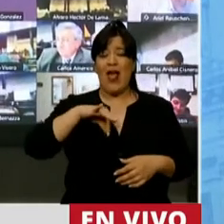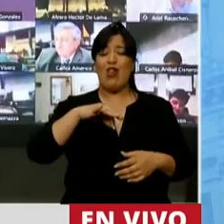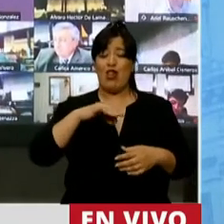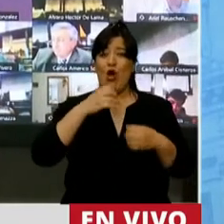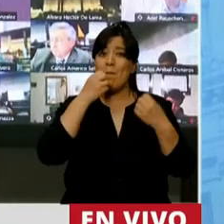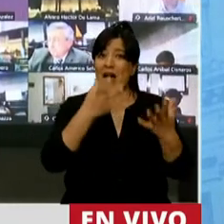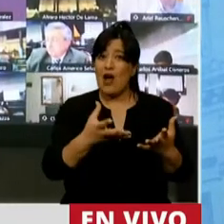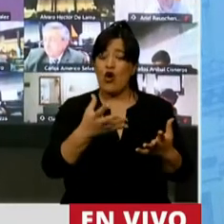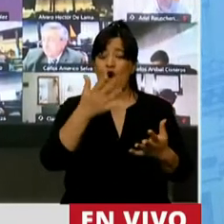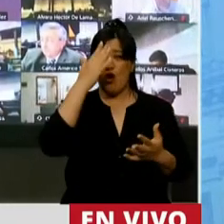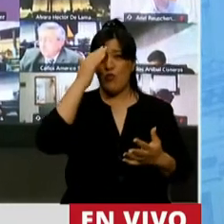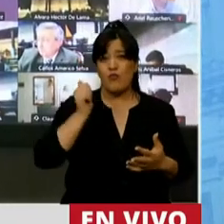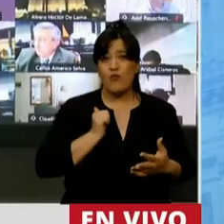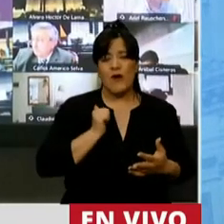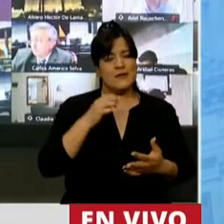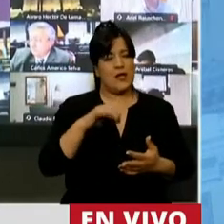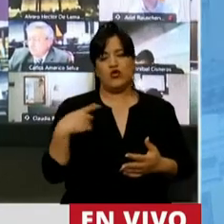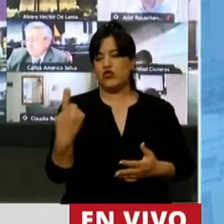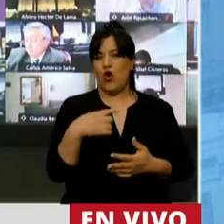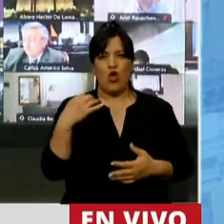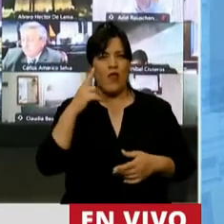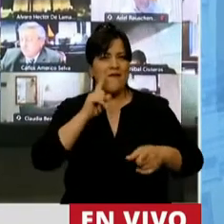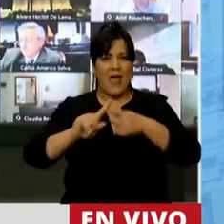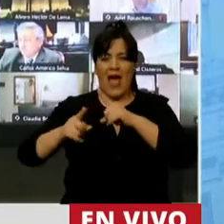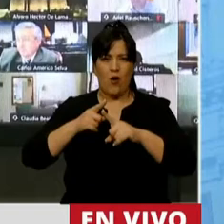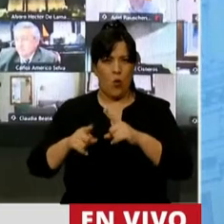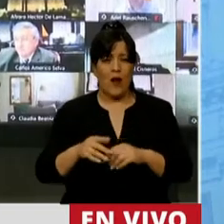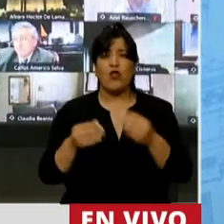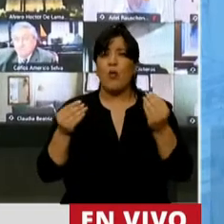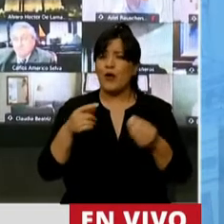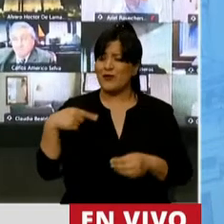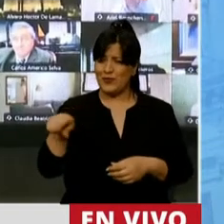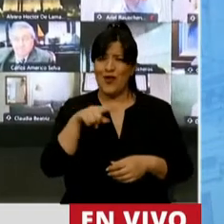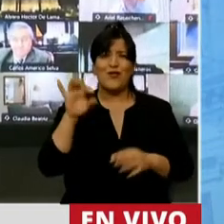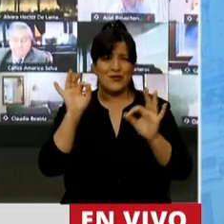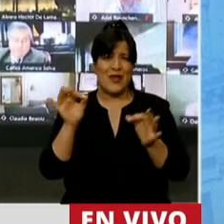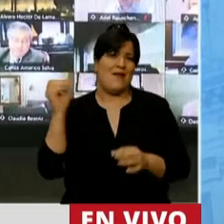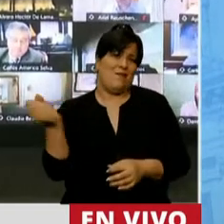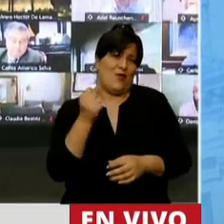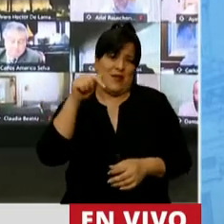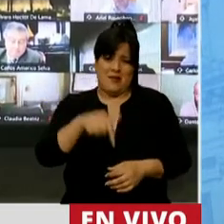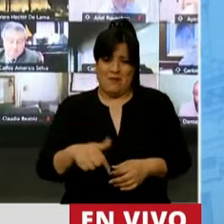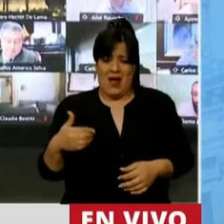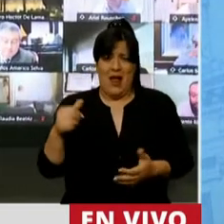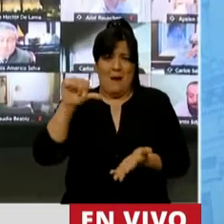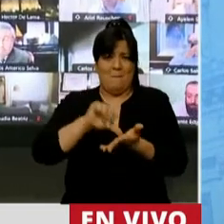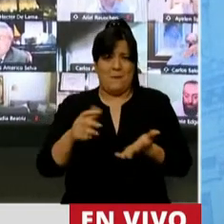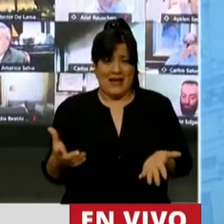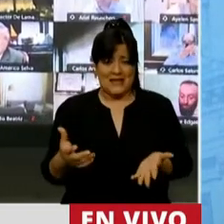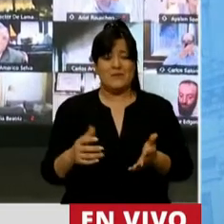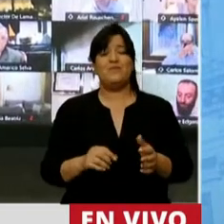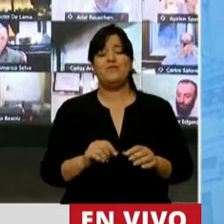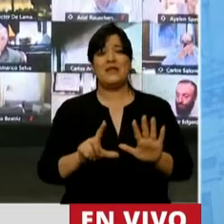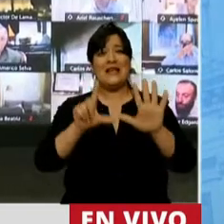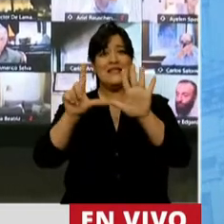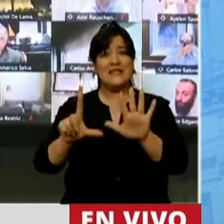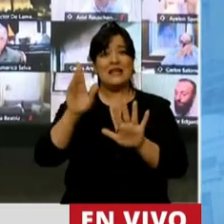política que debemos afrontar todos y ponernos de acuerdo teniendo en cuenta la importancia que tiene para nuestro país. El 7%